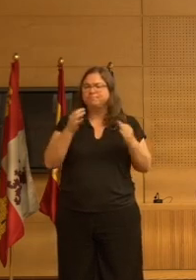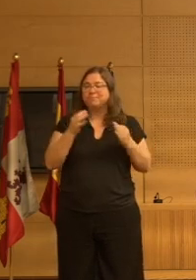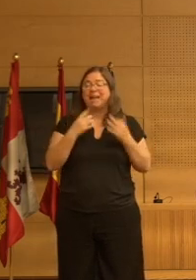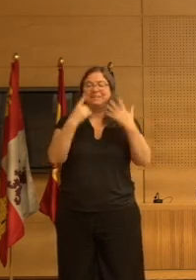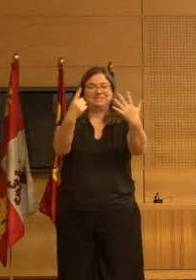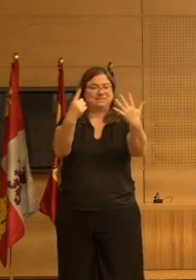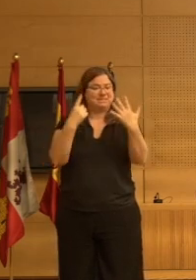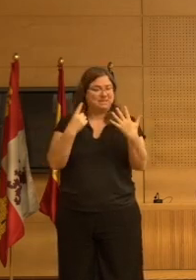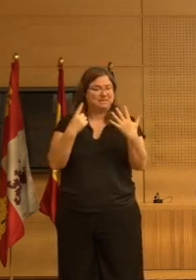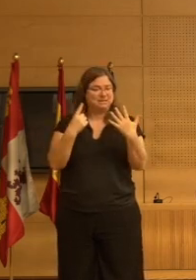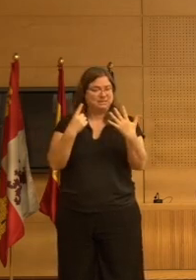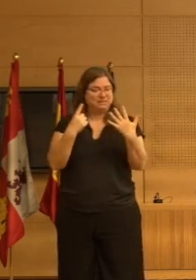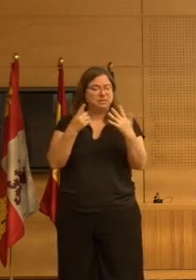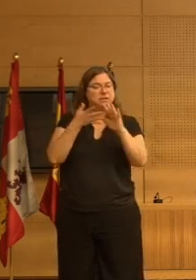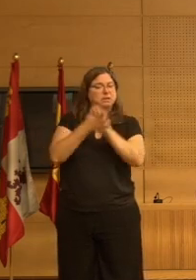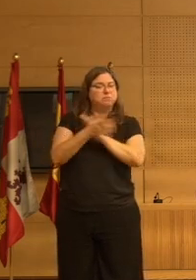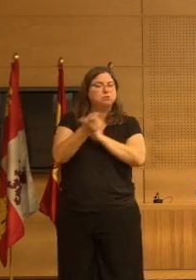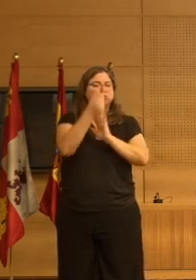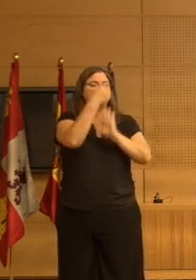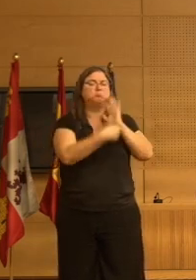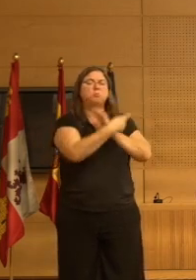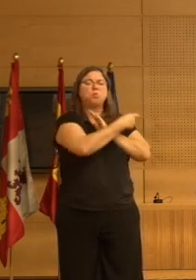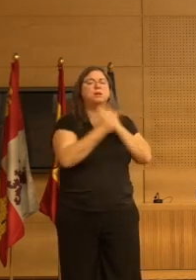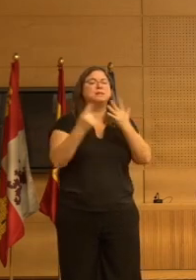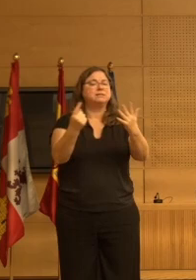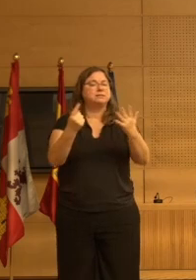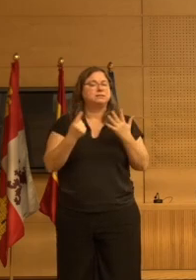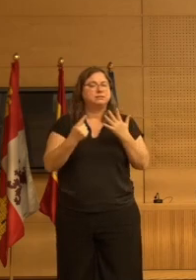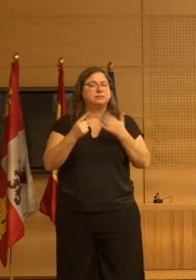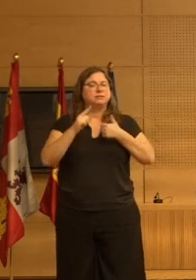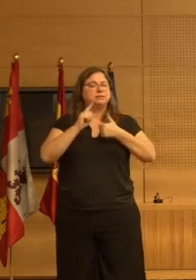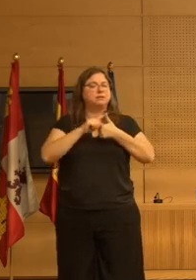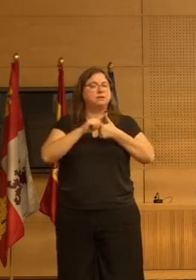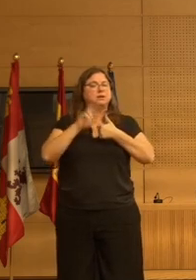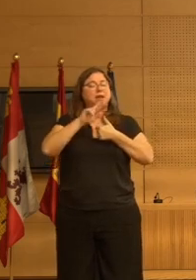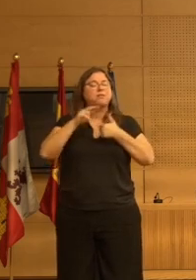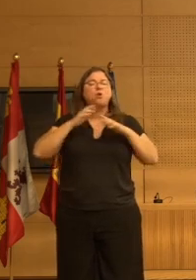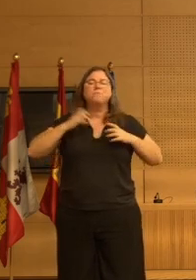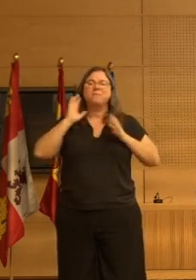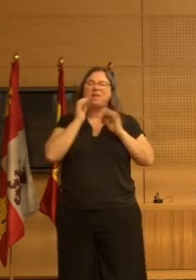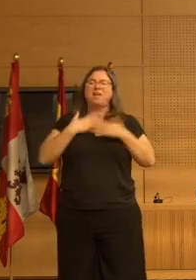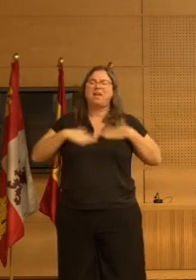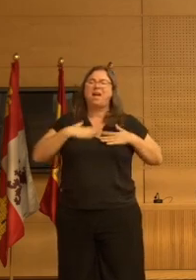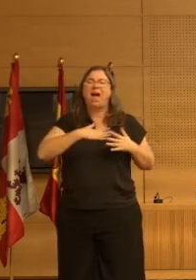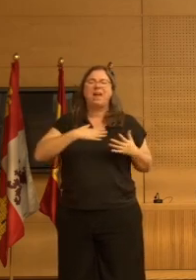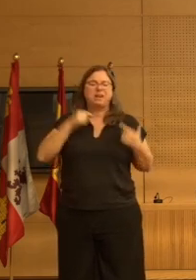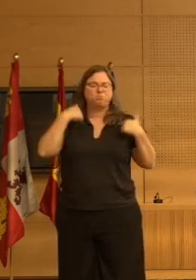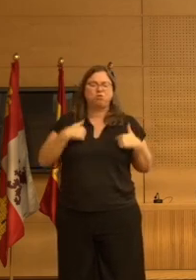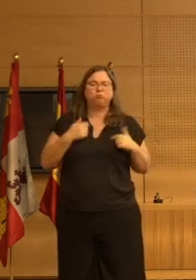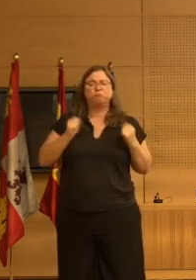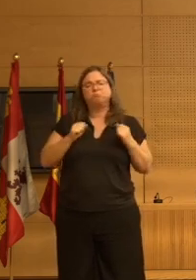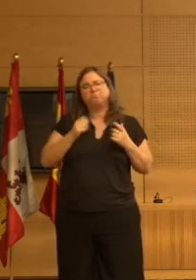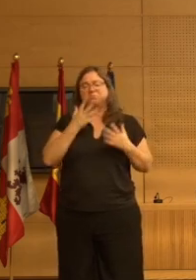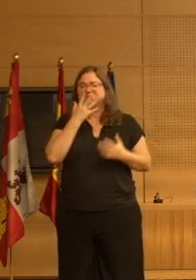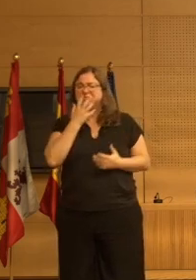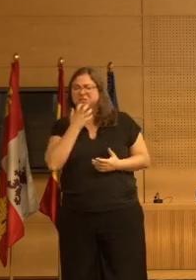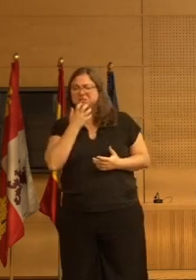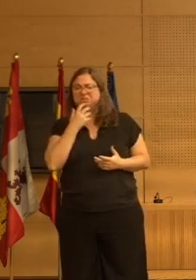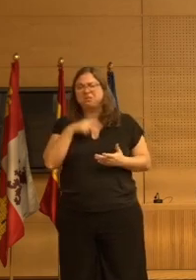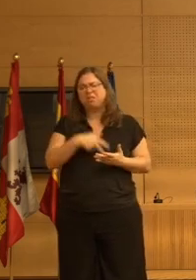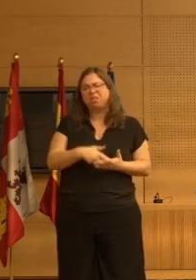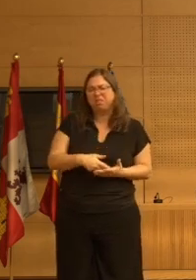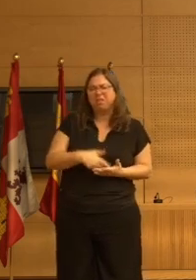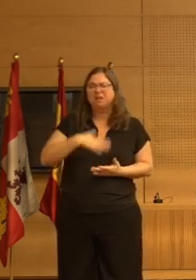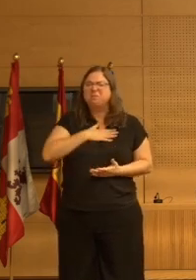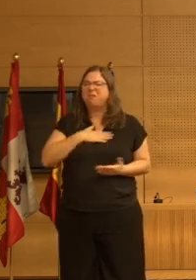seis simplemente os voy a poner en detalle la depresión sería una alteración del estado de ánimo que se manifiesta como tristeza anedonia o